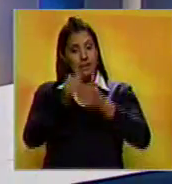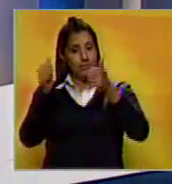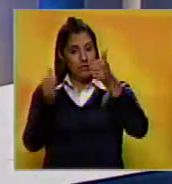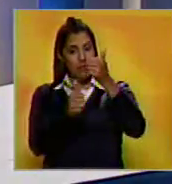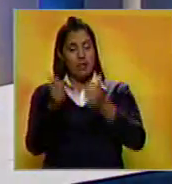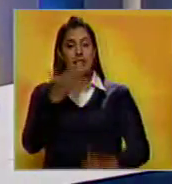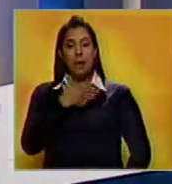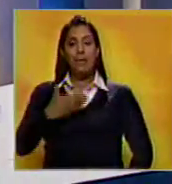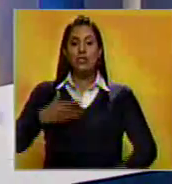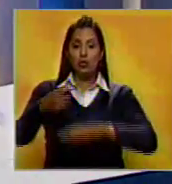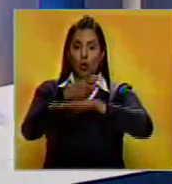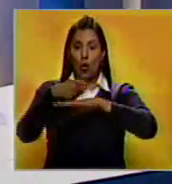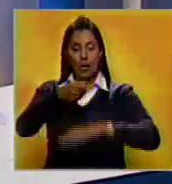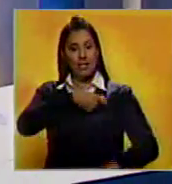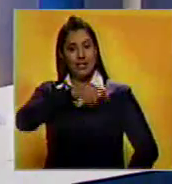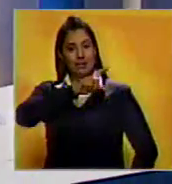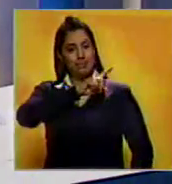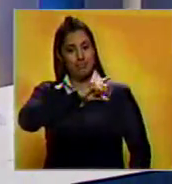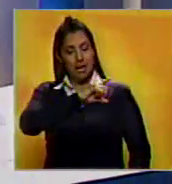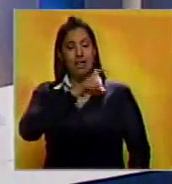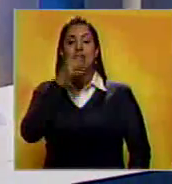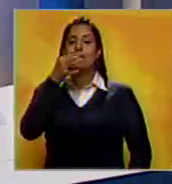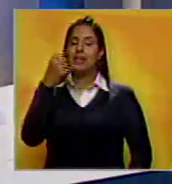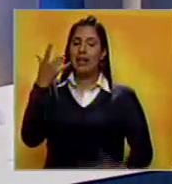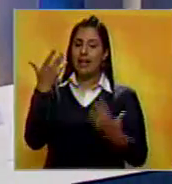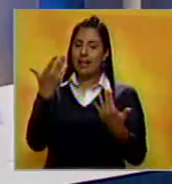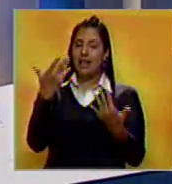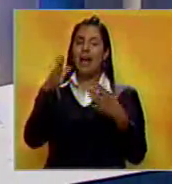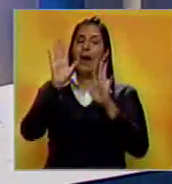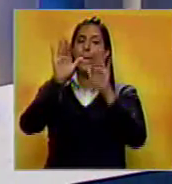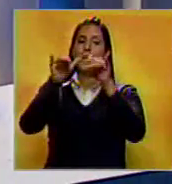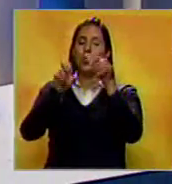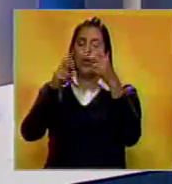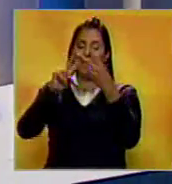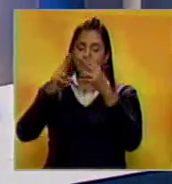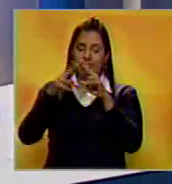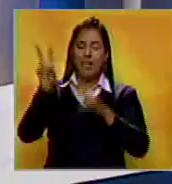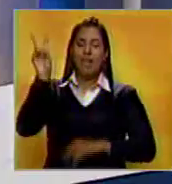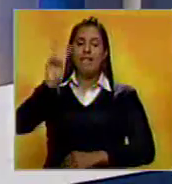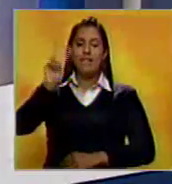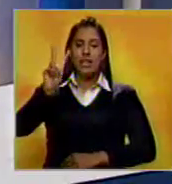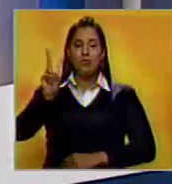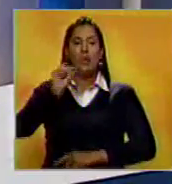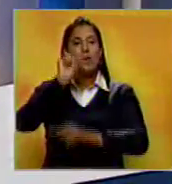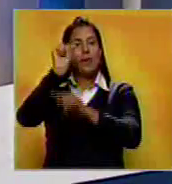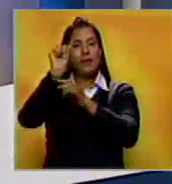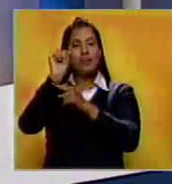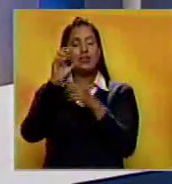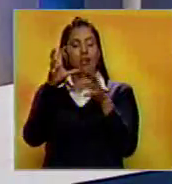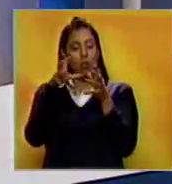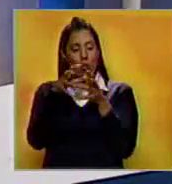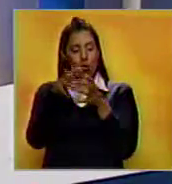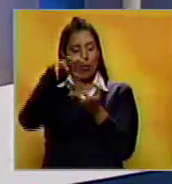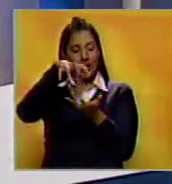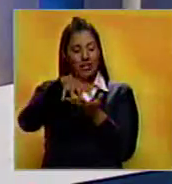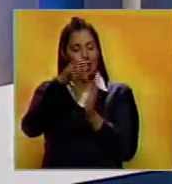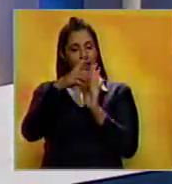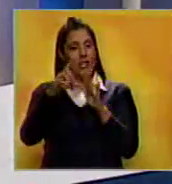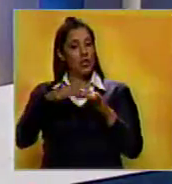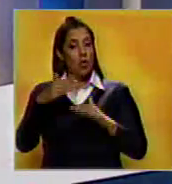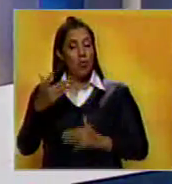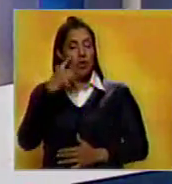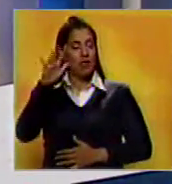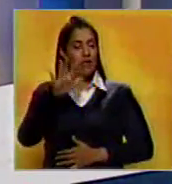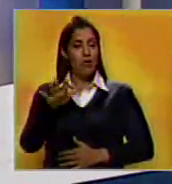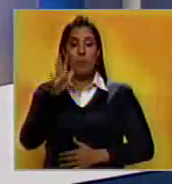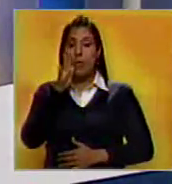La presidenta del gobierno español Soraya Sáenz de Santa María abogó por una reconciliación en Venezuela exigente con el Estado de Derecho, debido a que